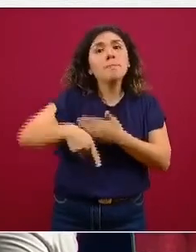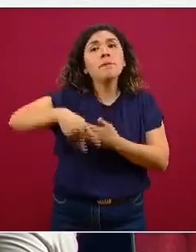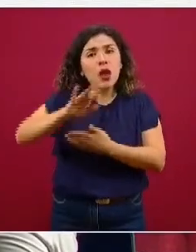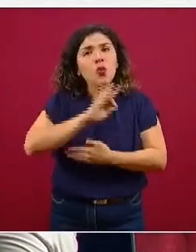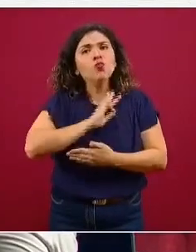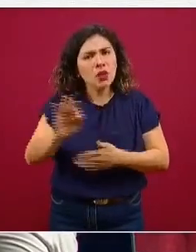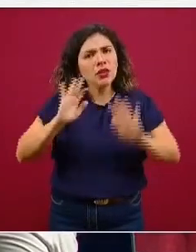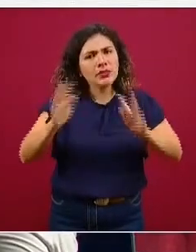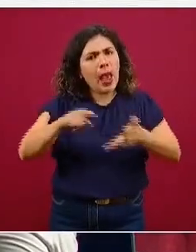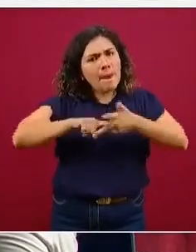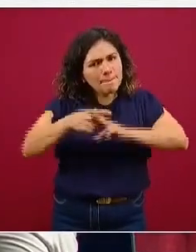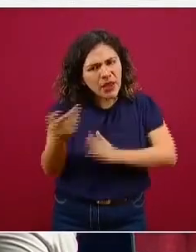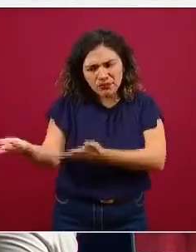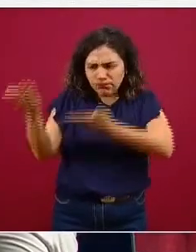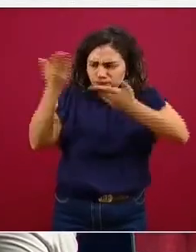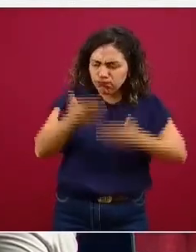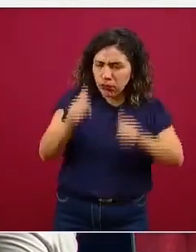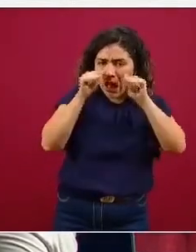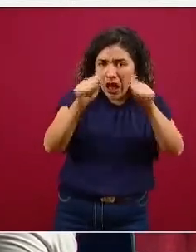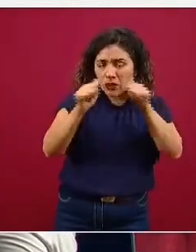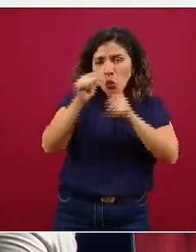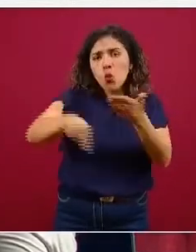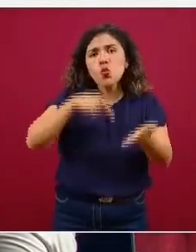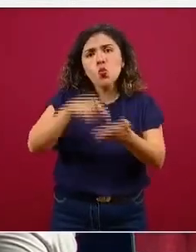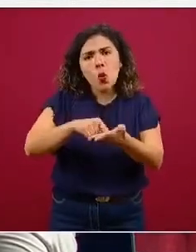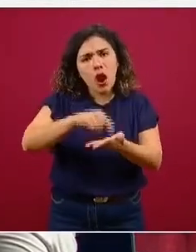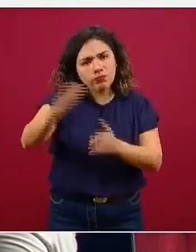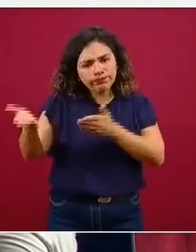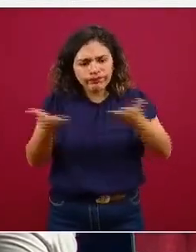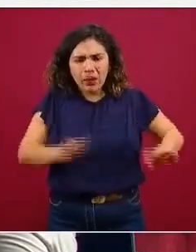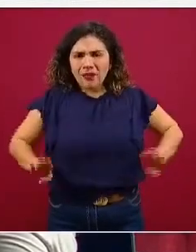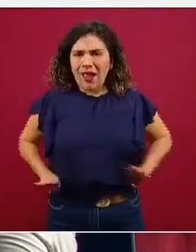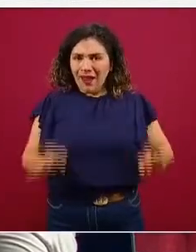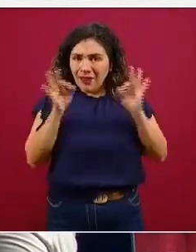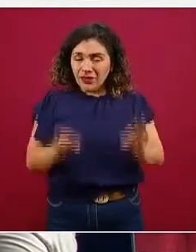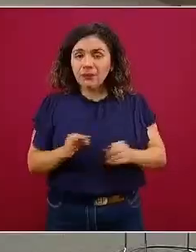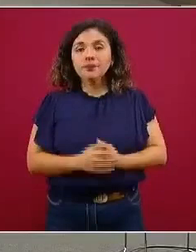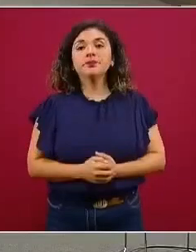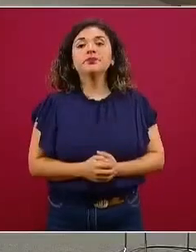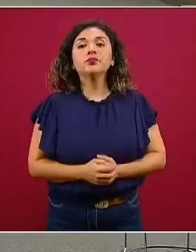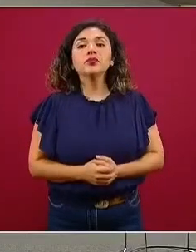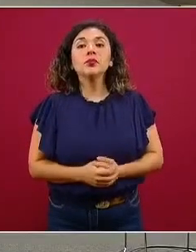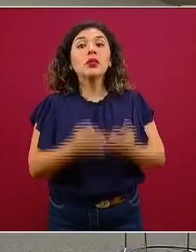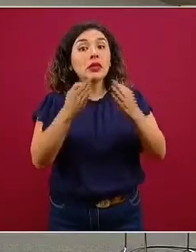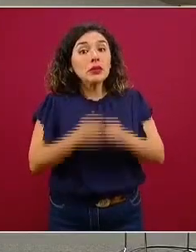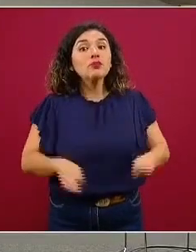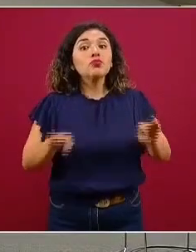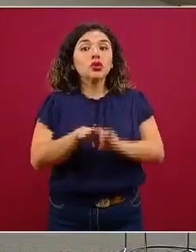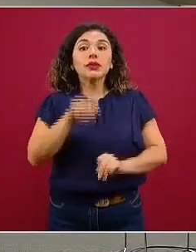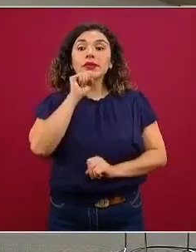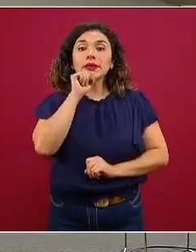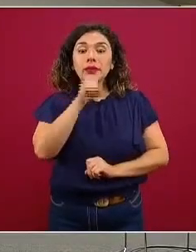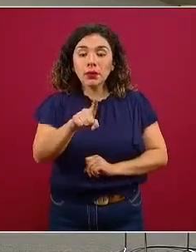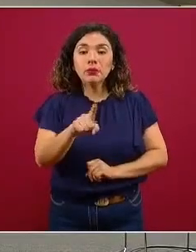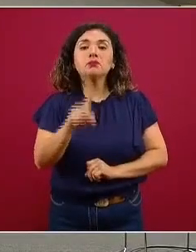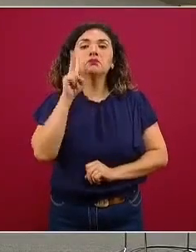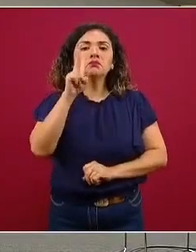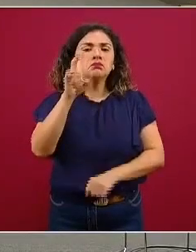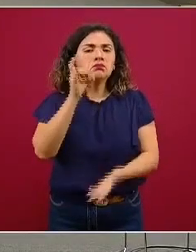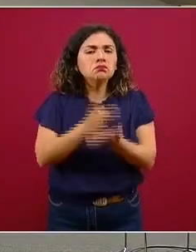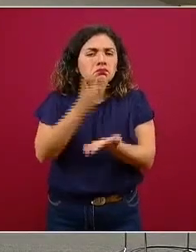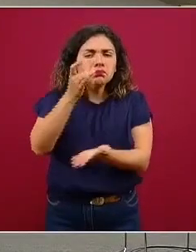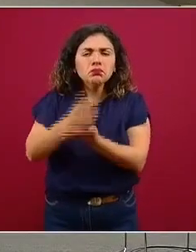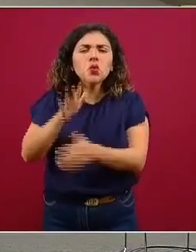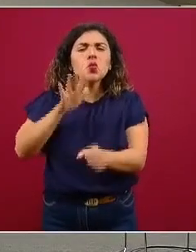ya puedan recibir la atención en el lugar adecuado. Es importante también al interior identificar de manera